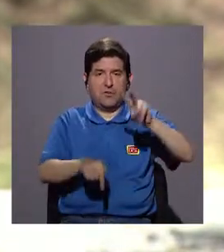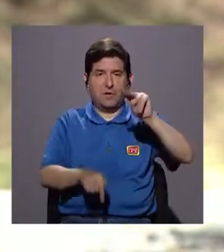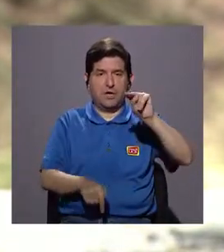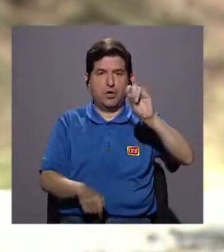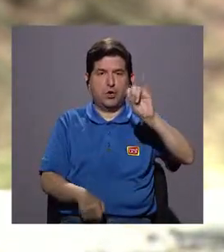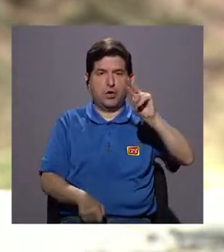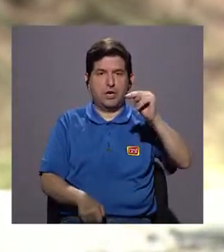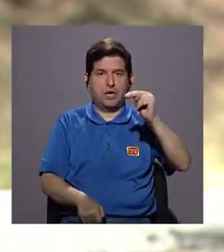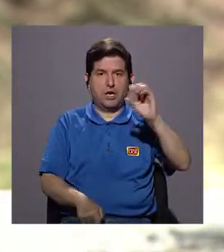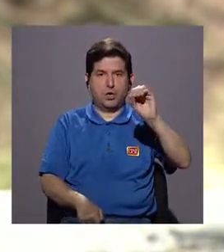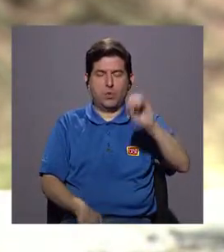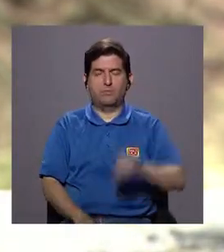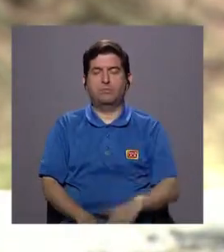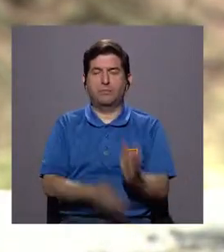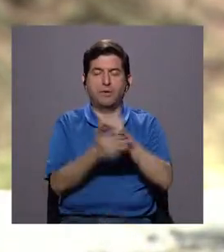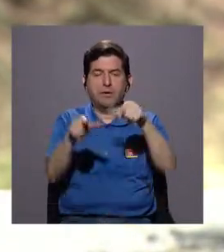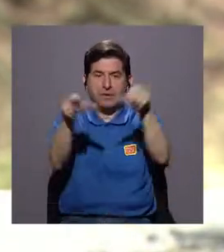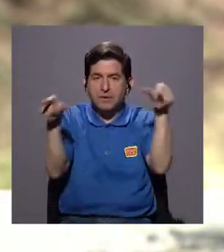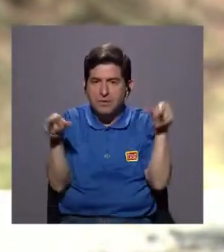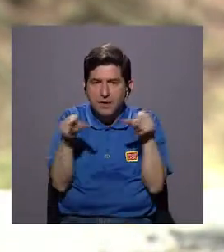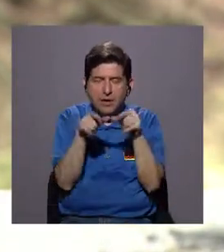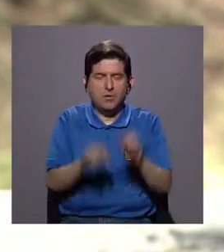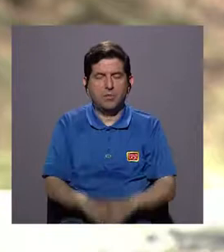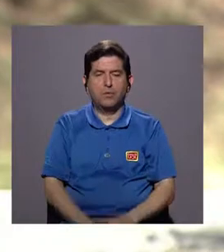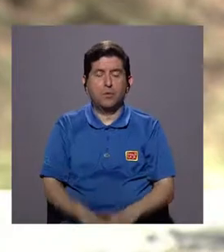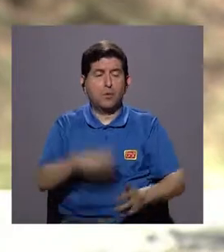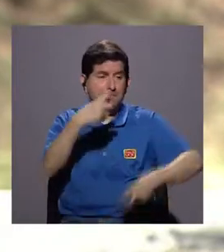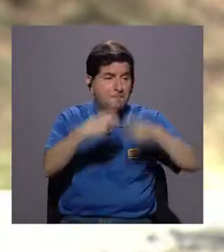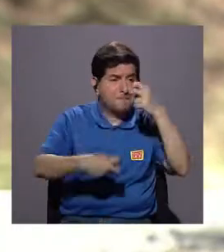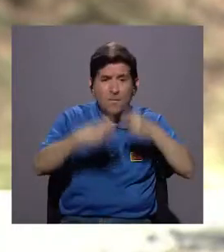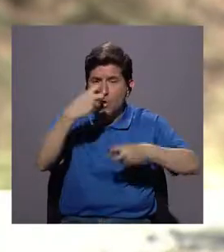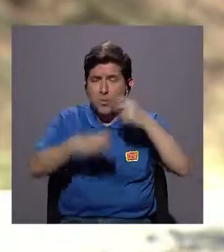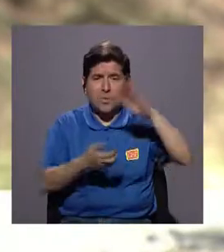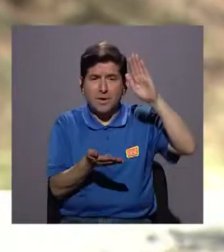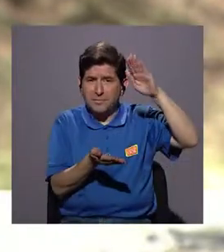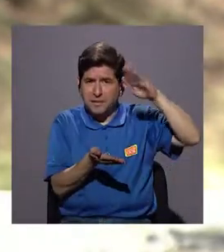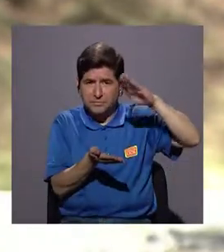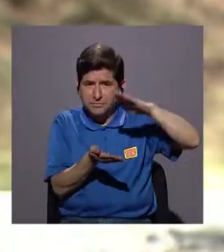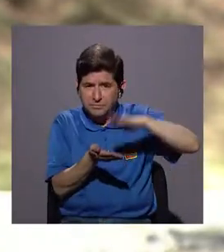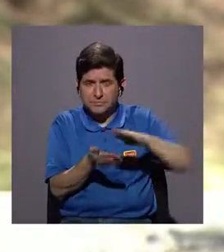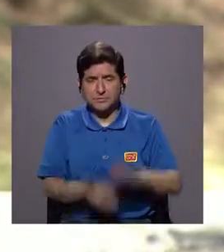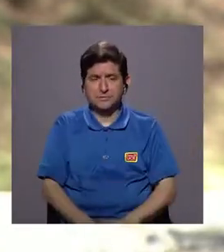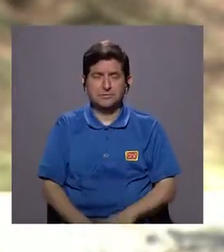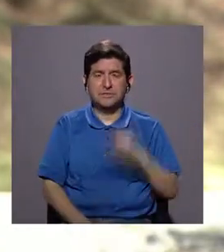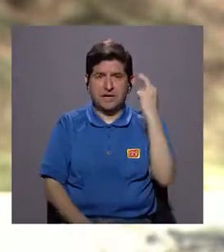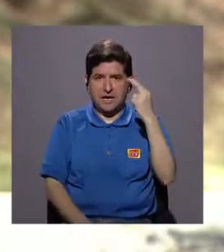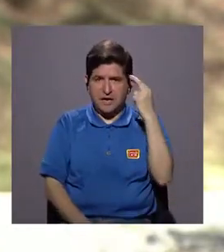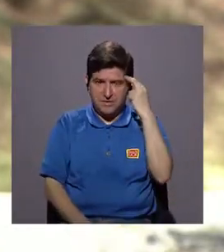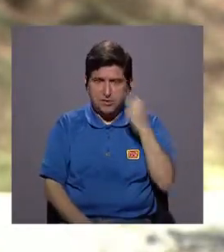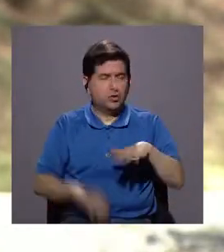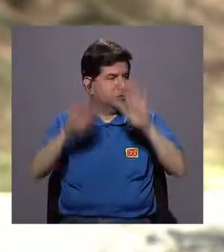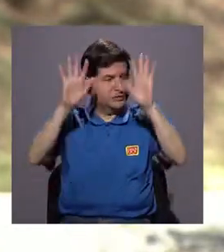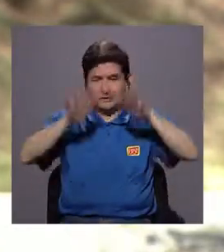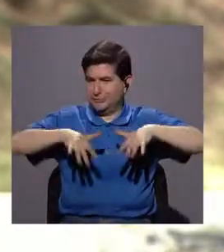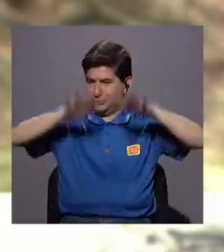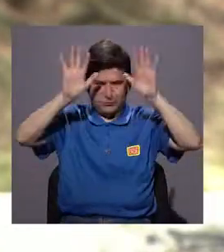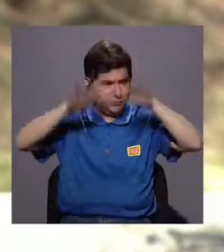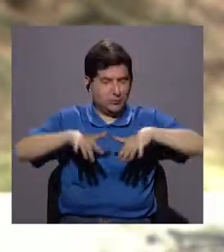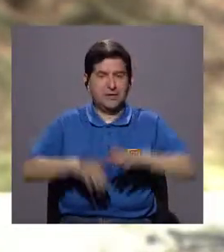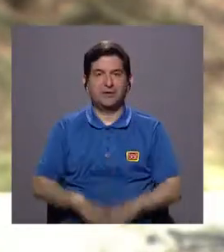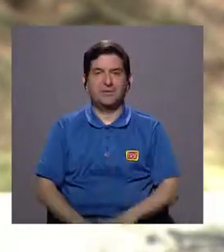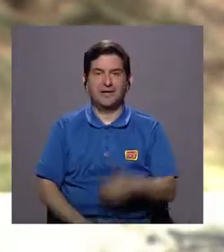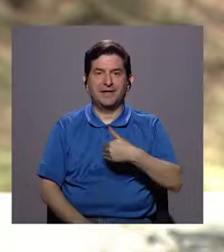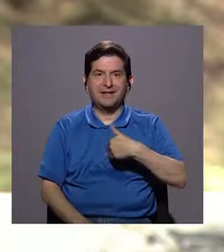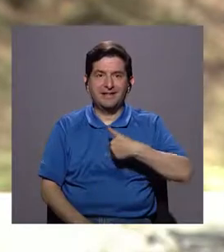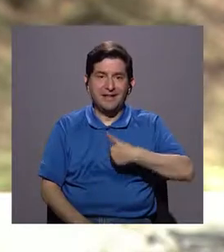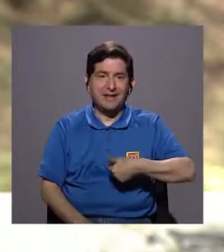niño, donde en algunas regiones se presentan problemas de disminución, problemas por la disminución de las lluvias, entonces